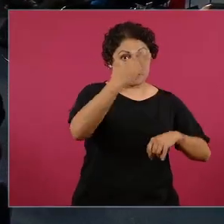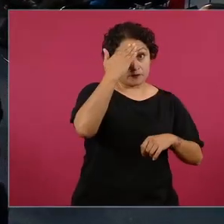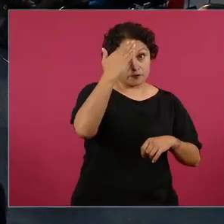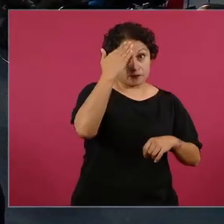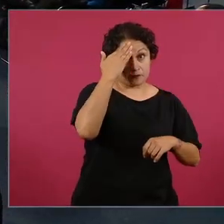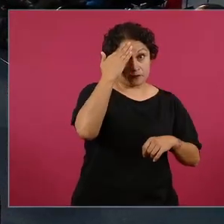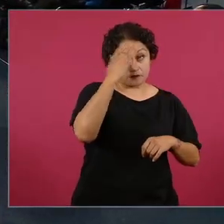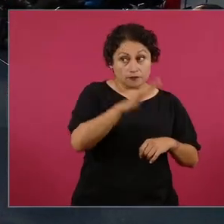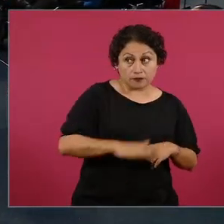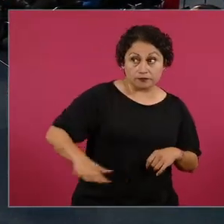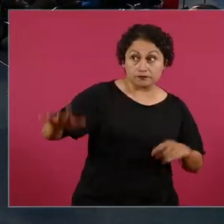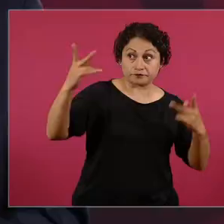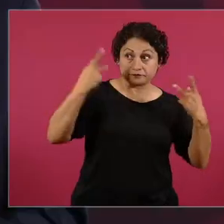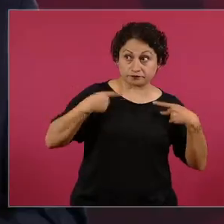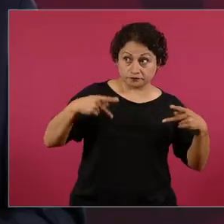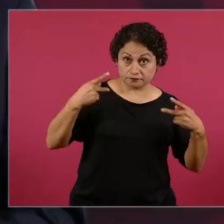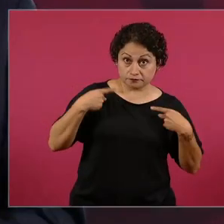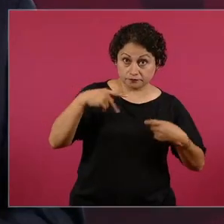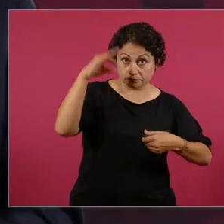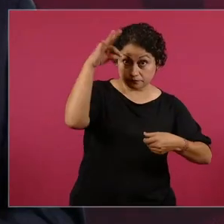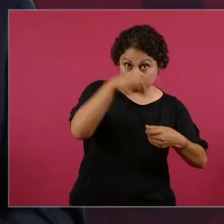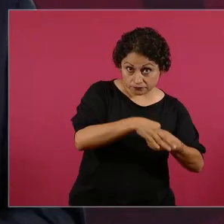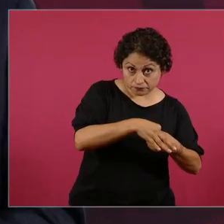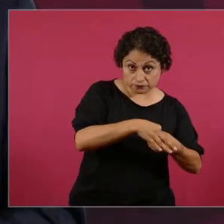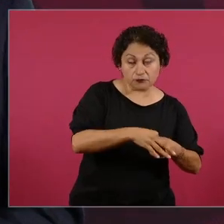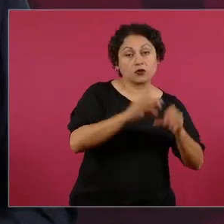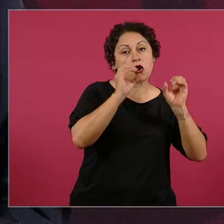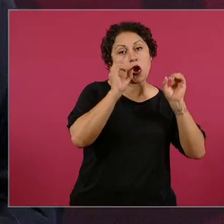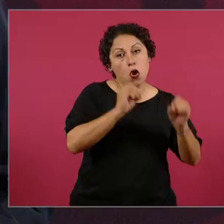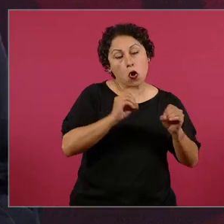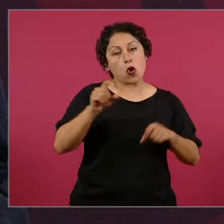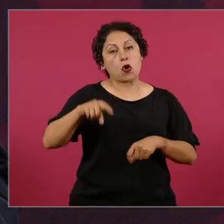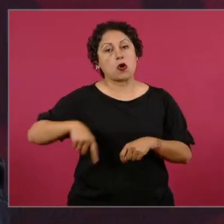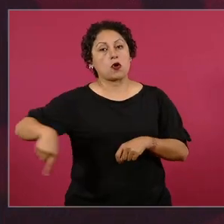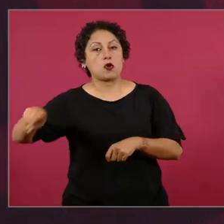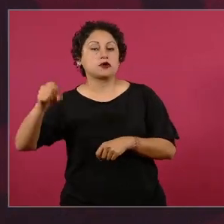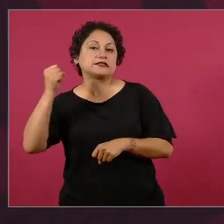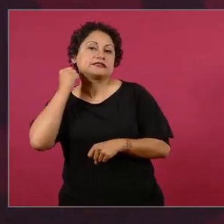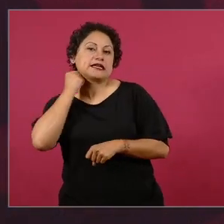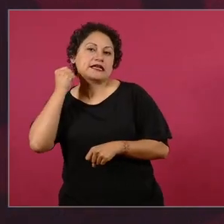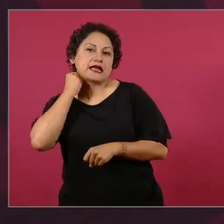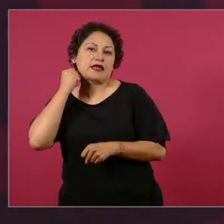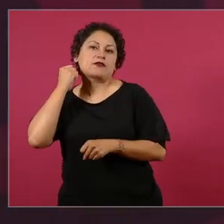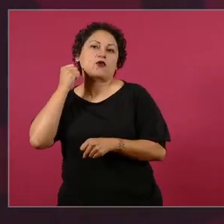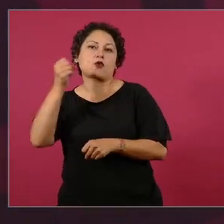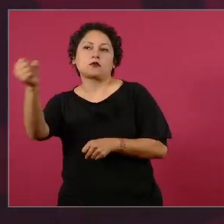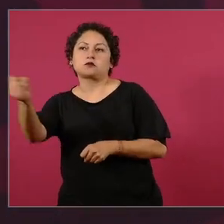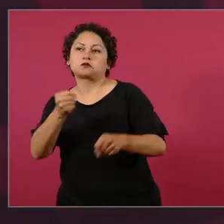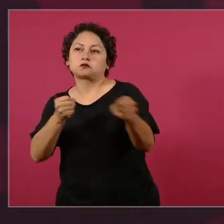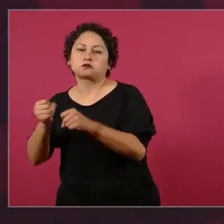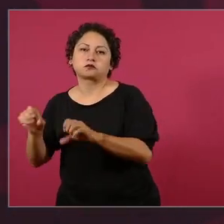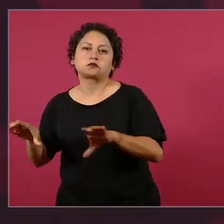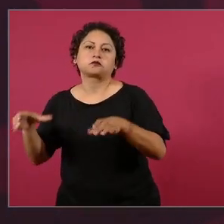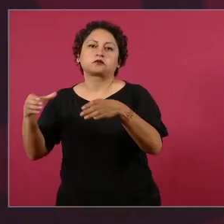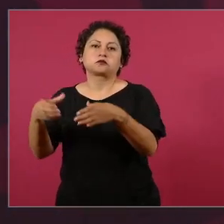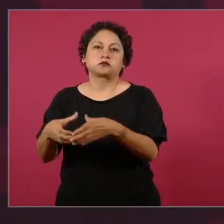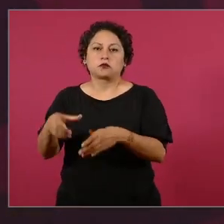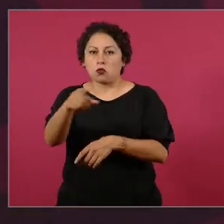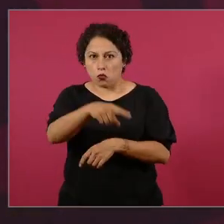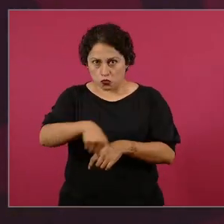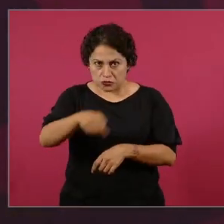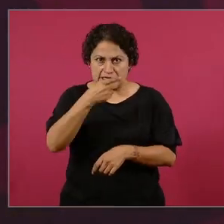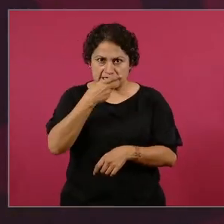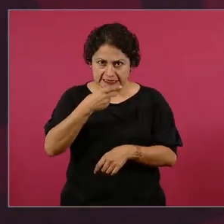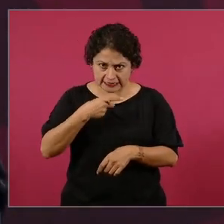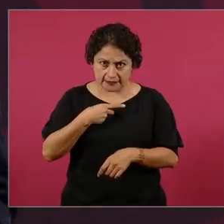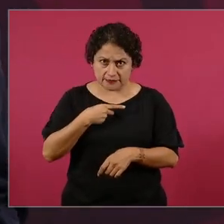elija el Senado? que levanten la mano los que consideren